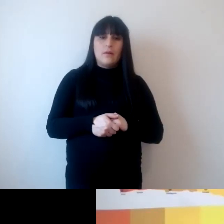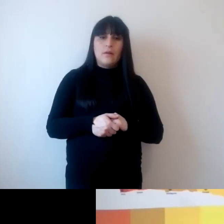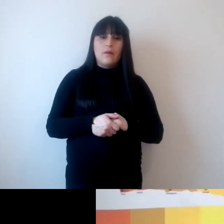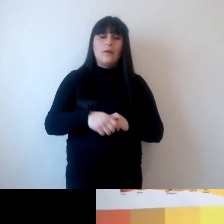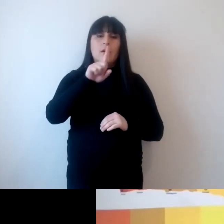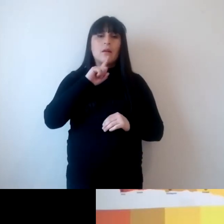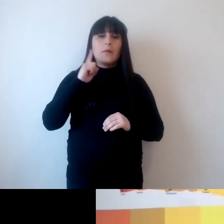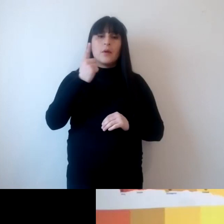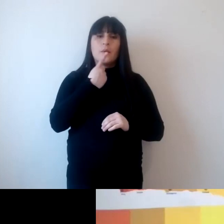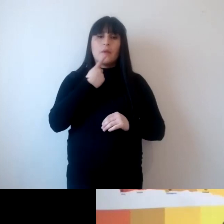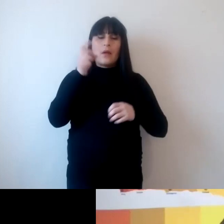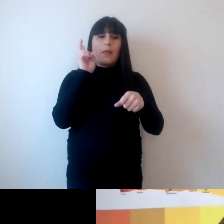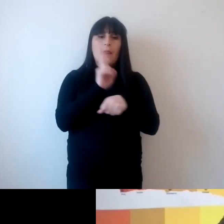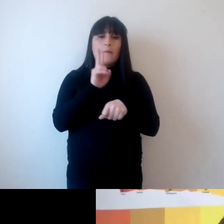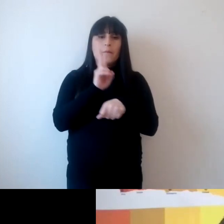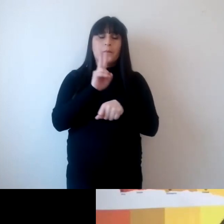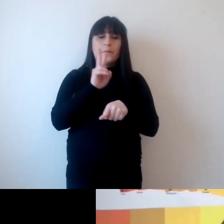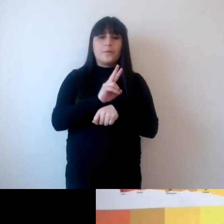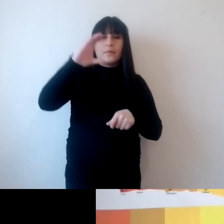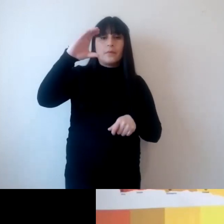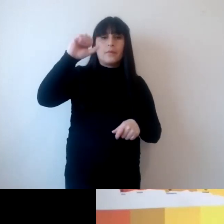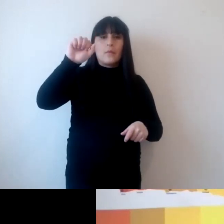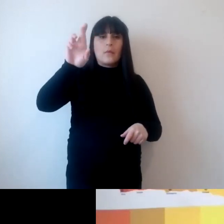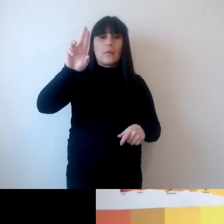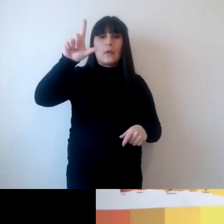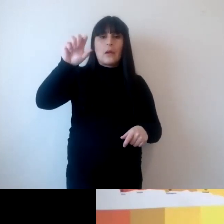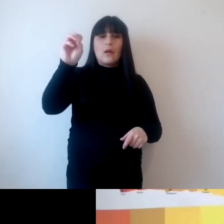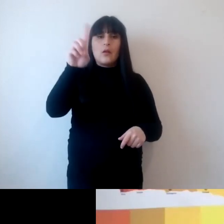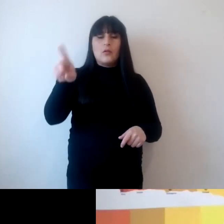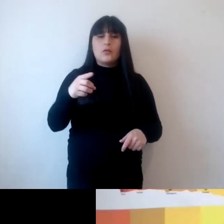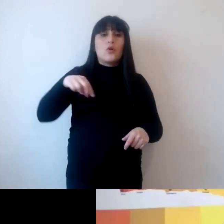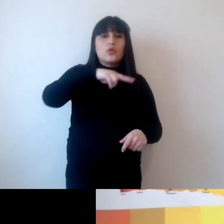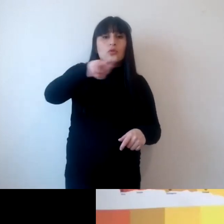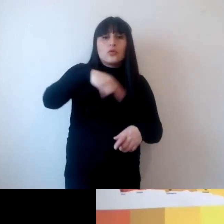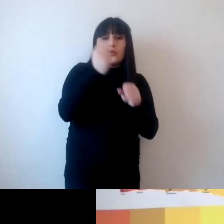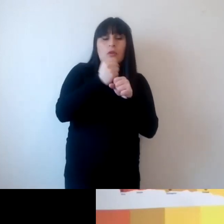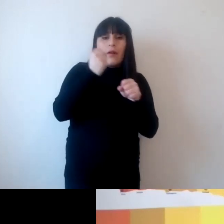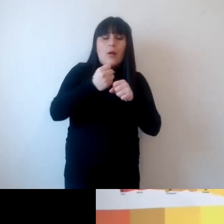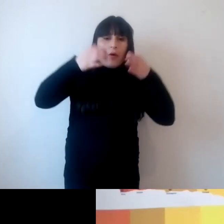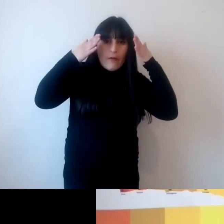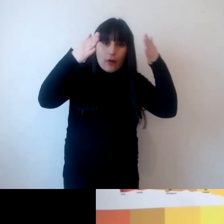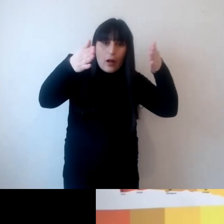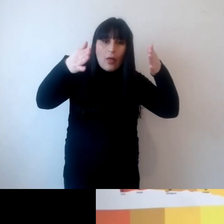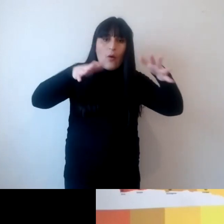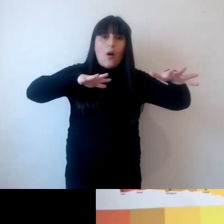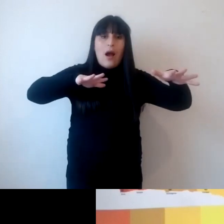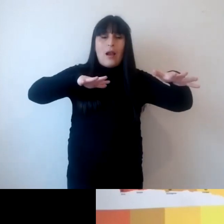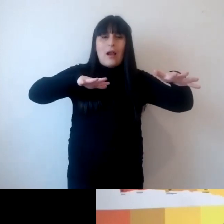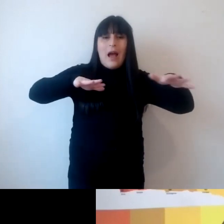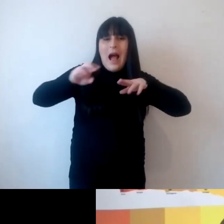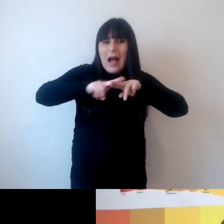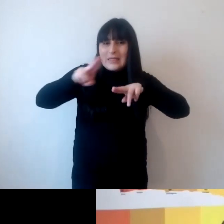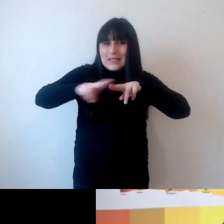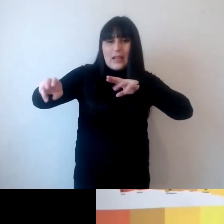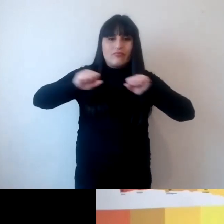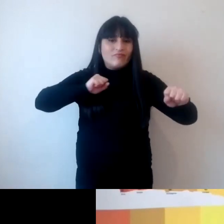de la corporación Bosque Educa dice nosotros trabajamos con la orientación a la acción de la forma que hablamos de educación para la